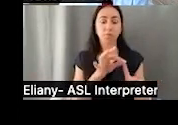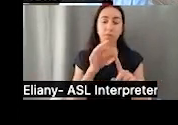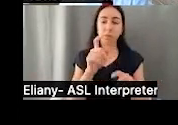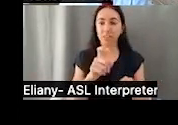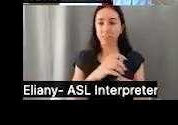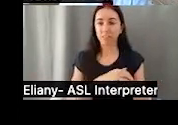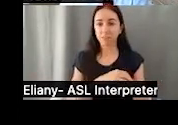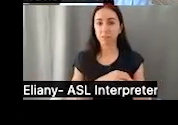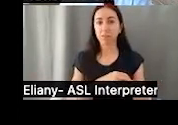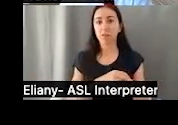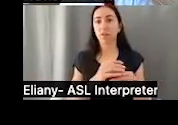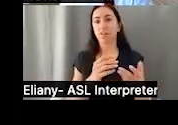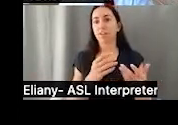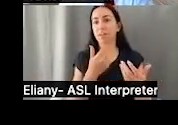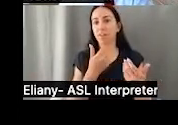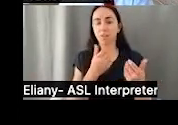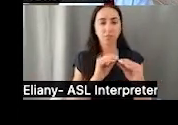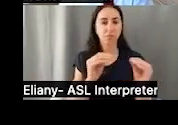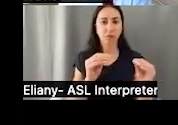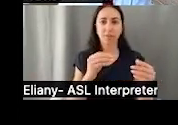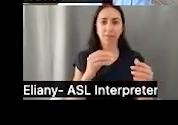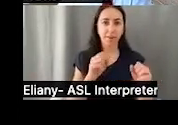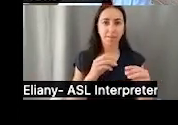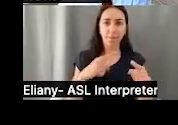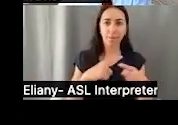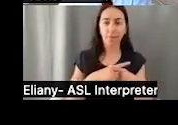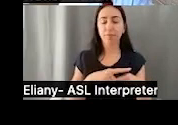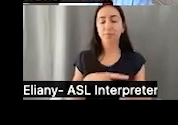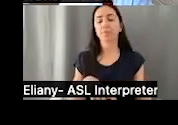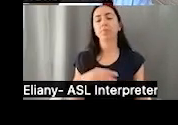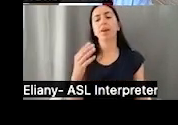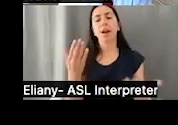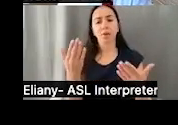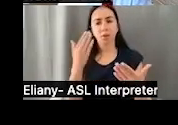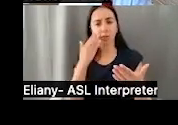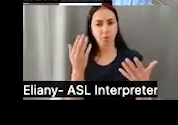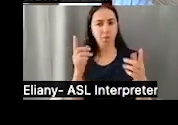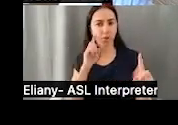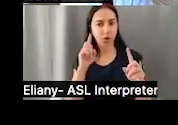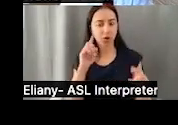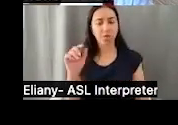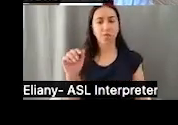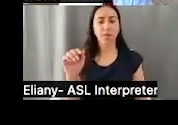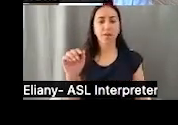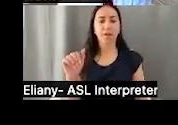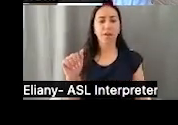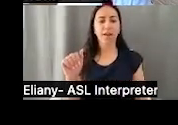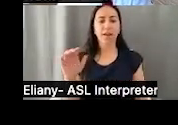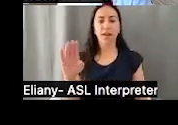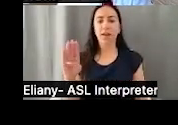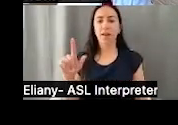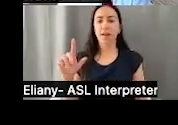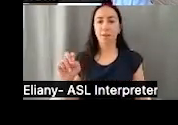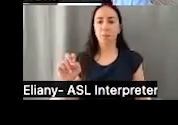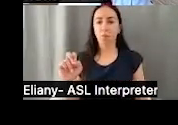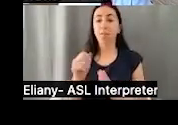para una persona con necesidades especiales sin poner a juego sus beneficios. Y me imagino, espero que ustedes conocen las cuentas